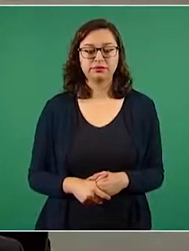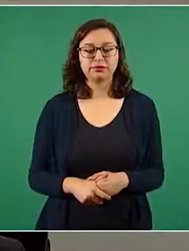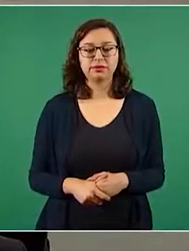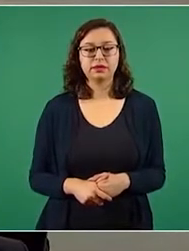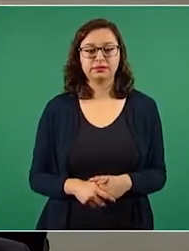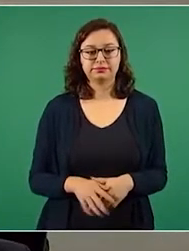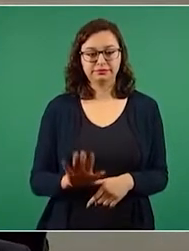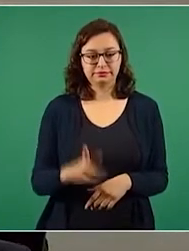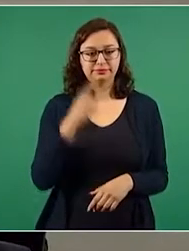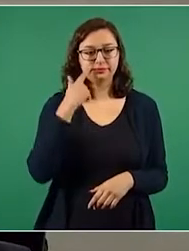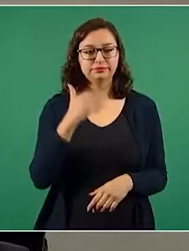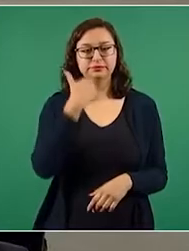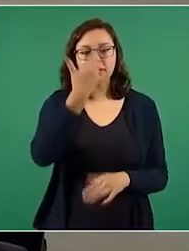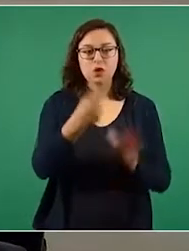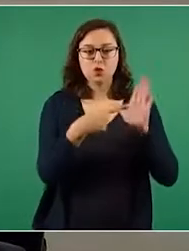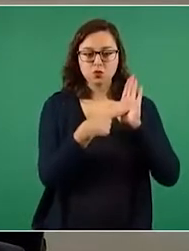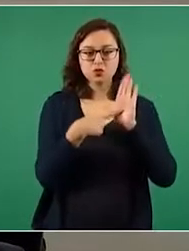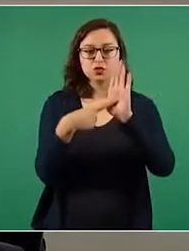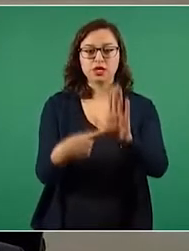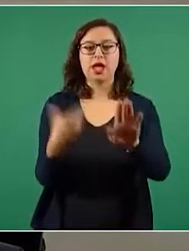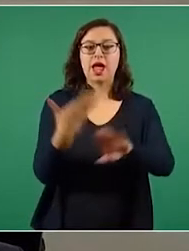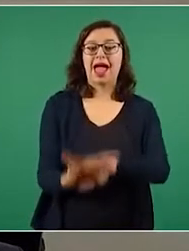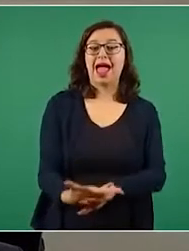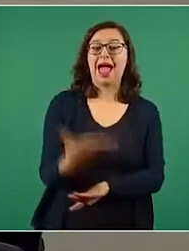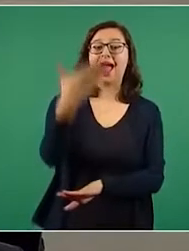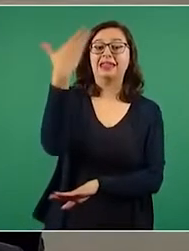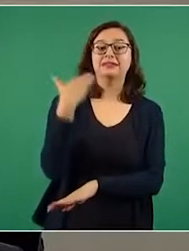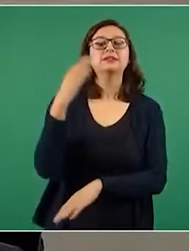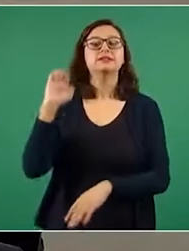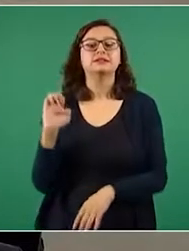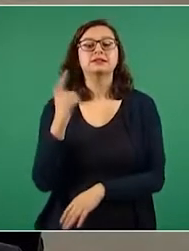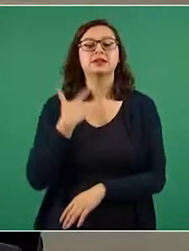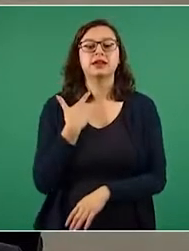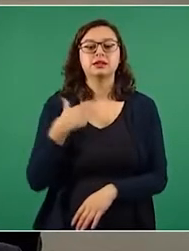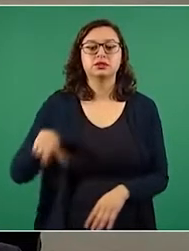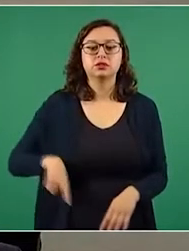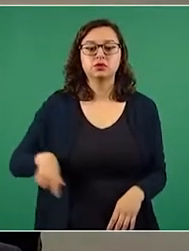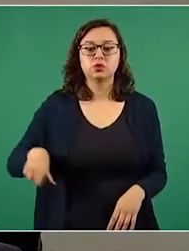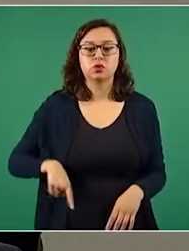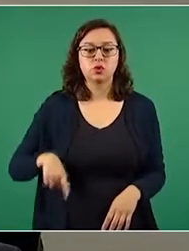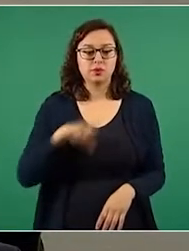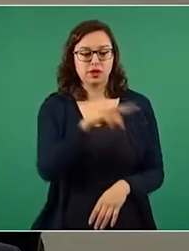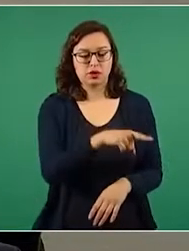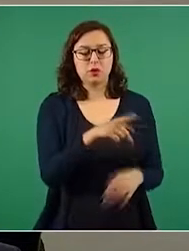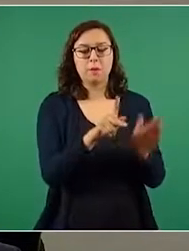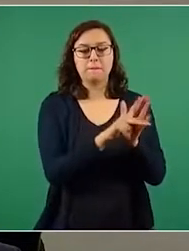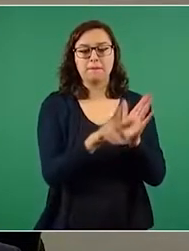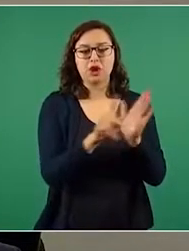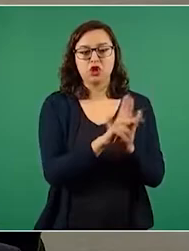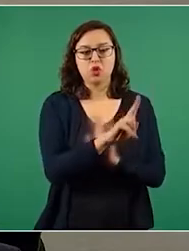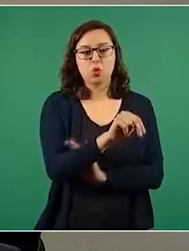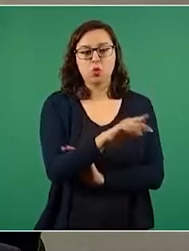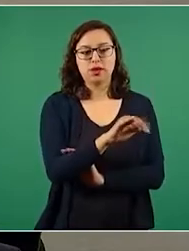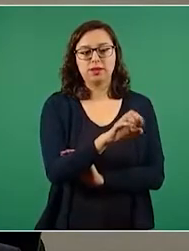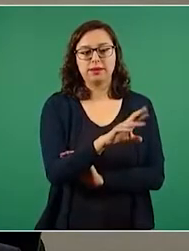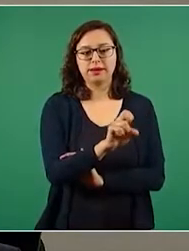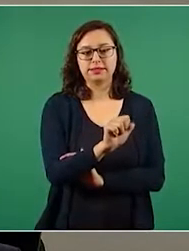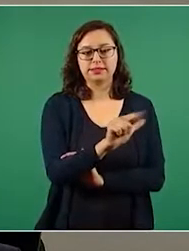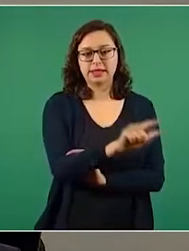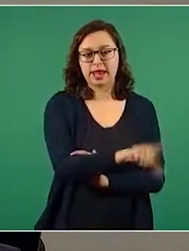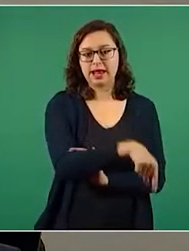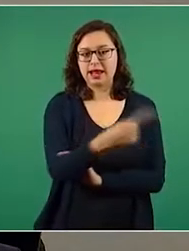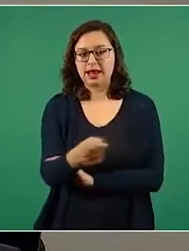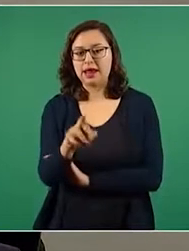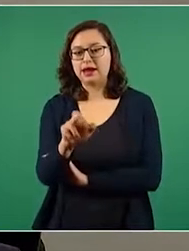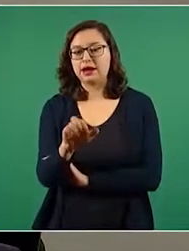publicidad, cuánto recibía de dinero, de publicidad, el Universal y